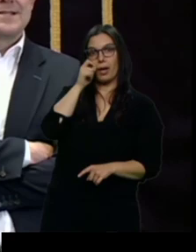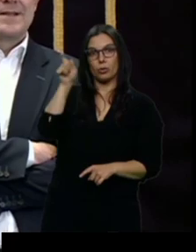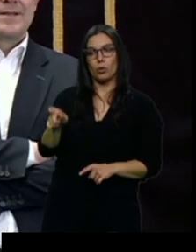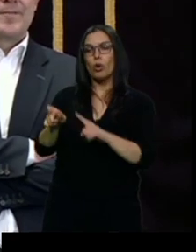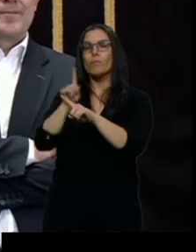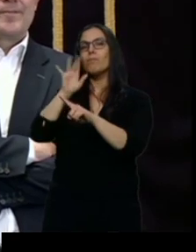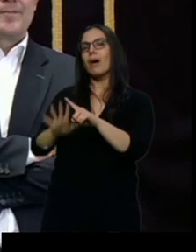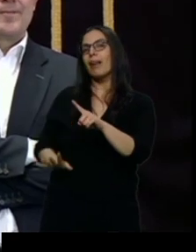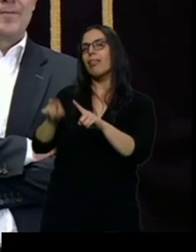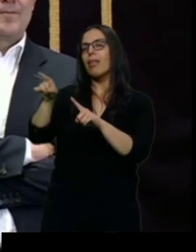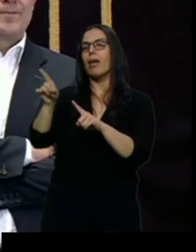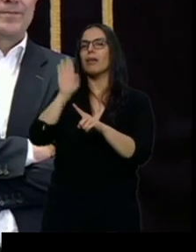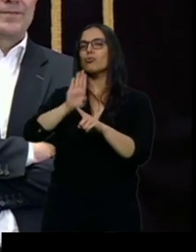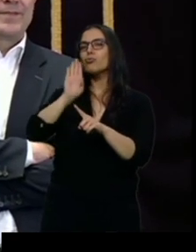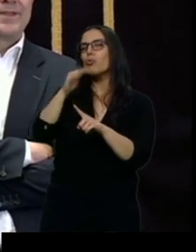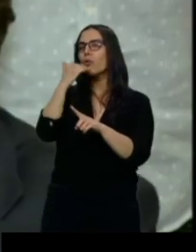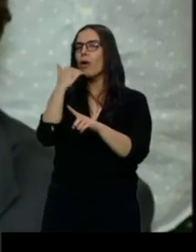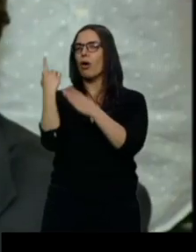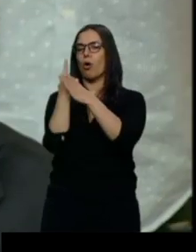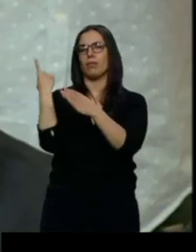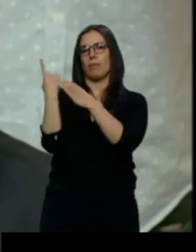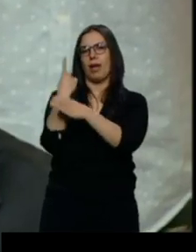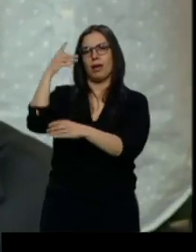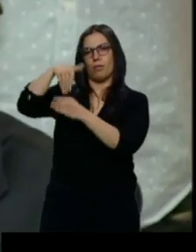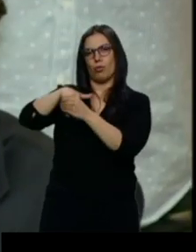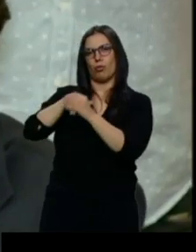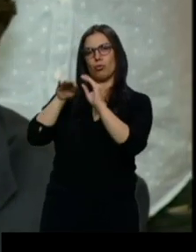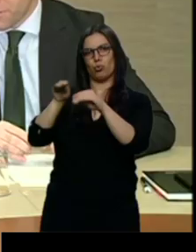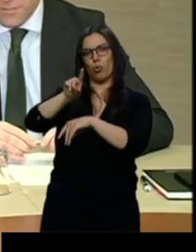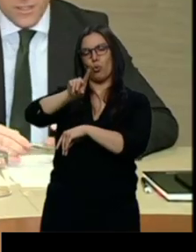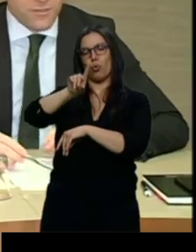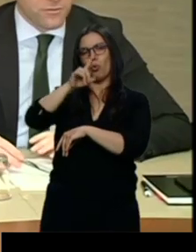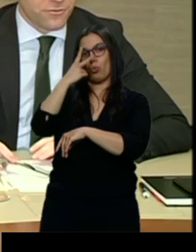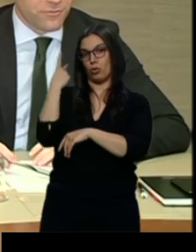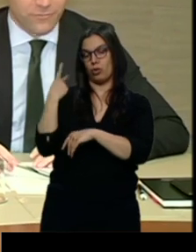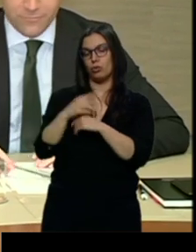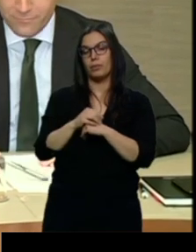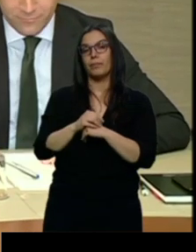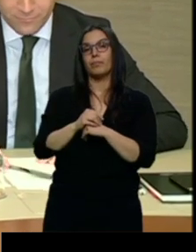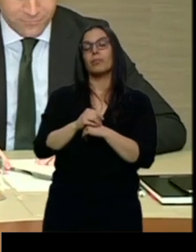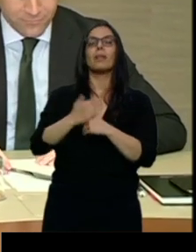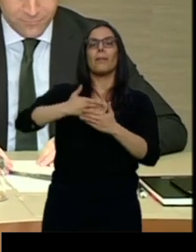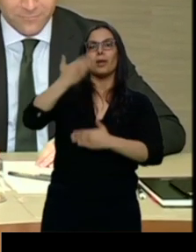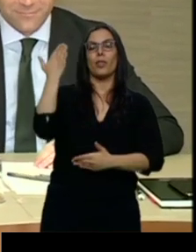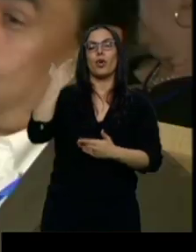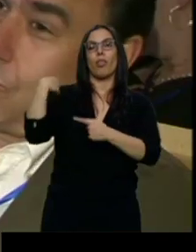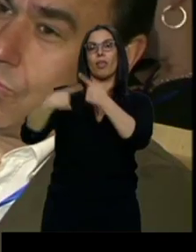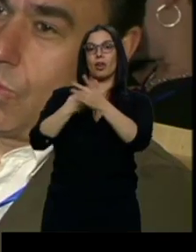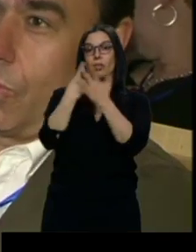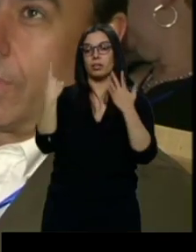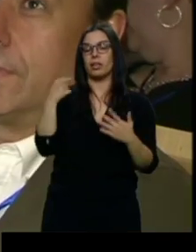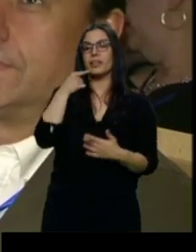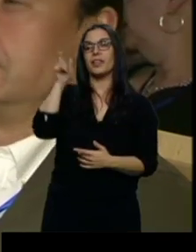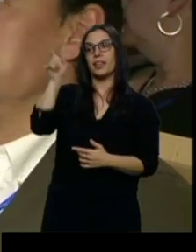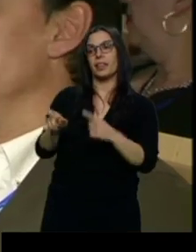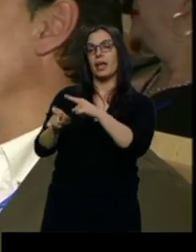irregularidades en las primarias de los populares en 2017, después de que el diario 16 haya publicado que Fernández Mañueco y Martínez